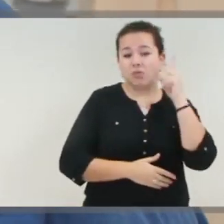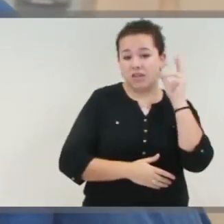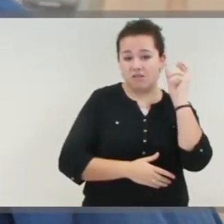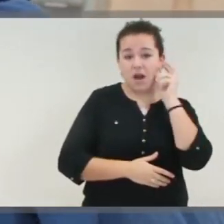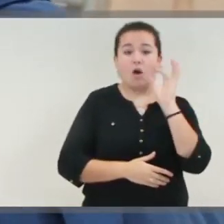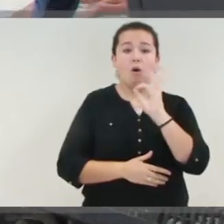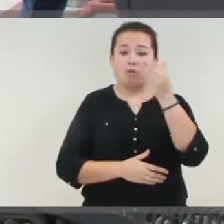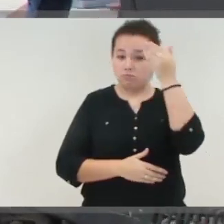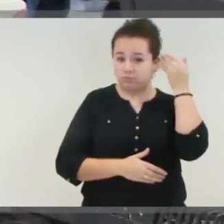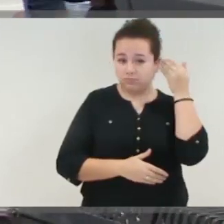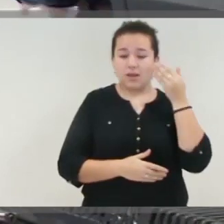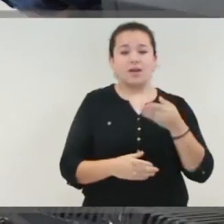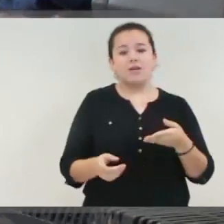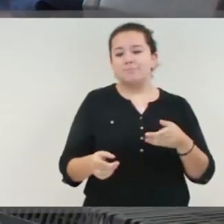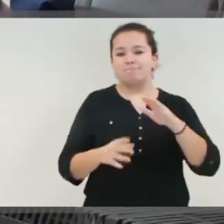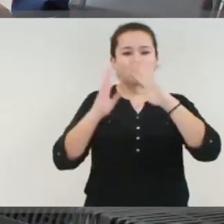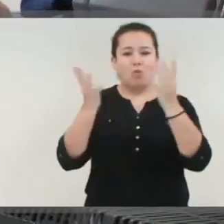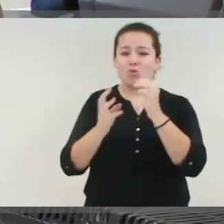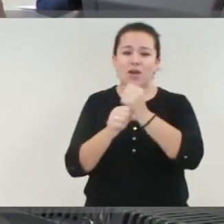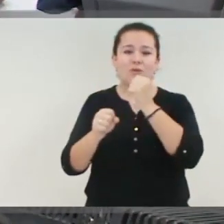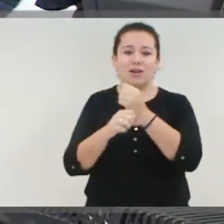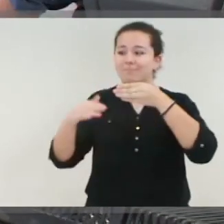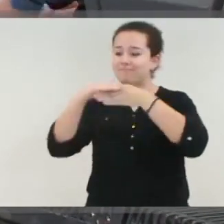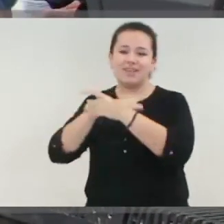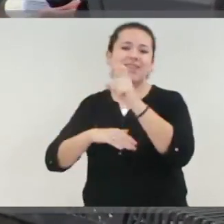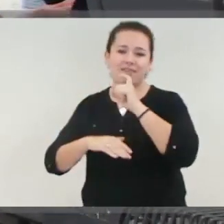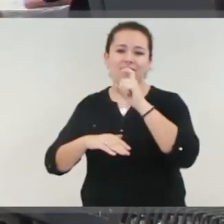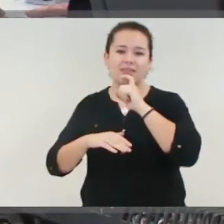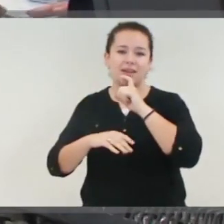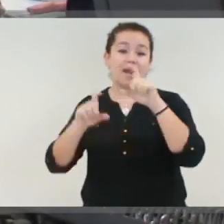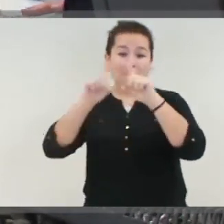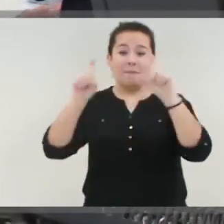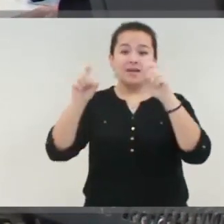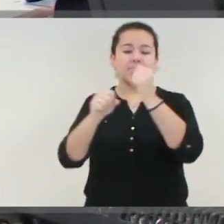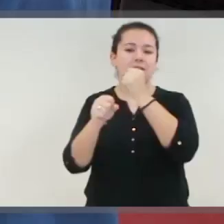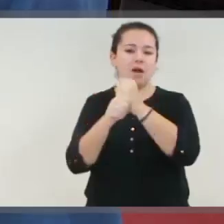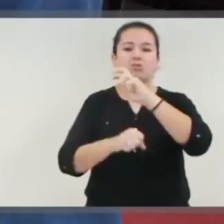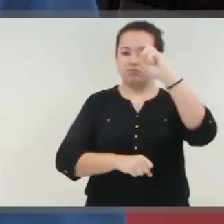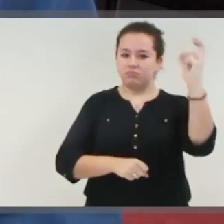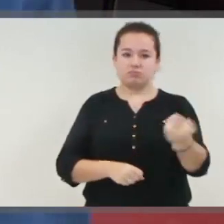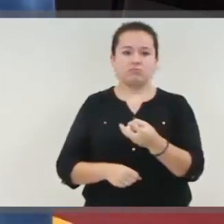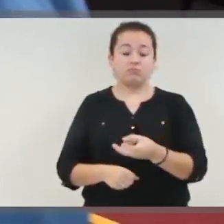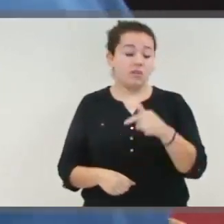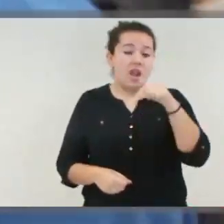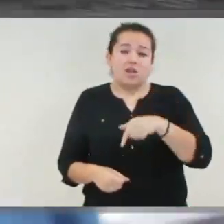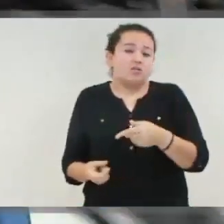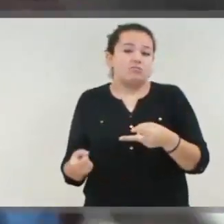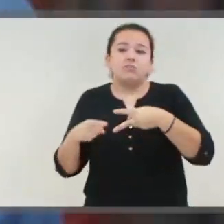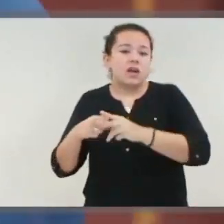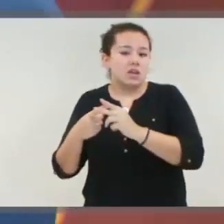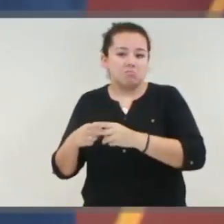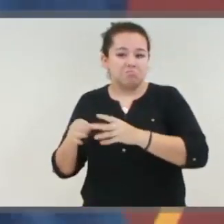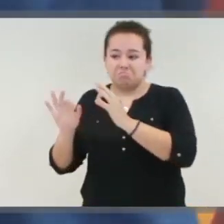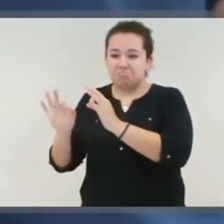auditiva o intelectual tienen un difícil acceso al mundo laboral realizando variados trabajos para empresas. Pues esto es